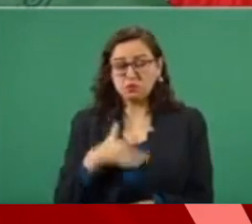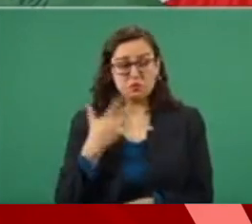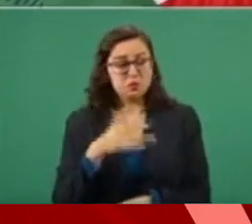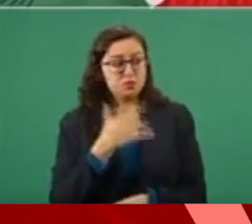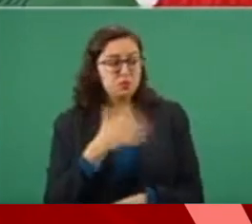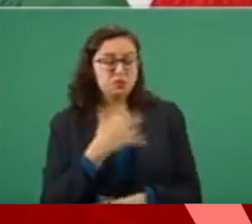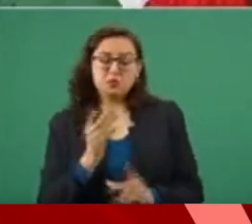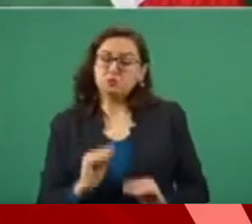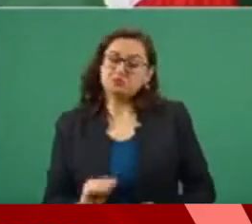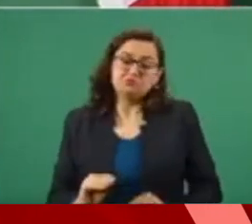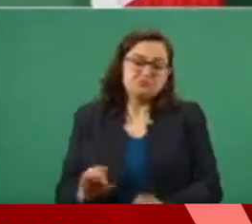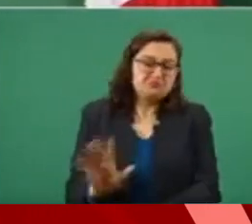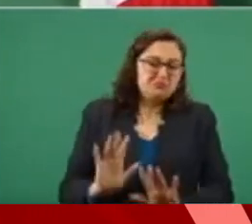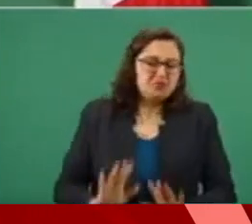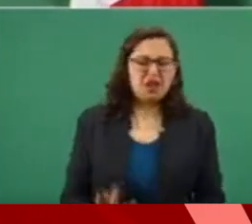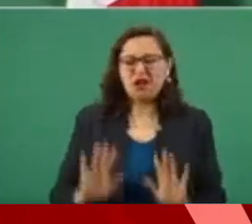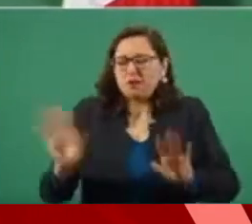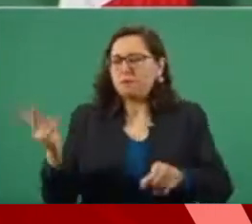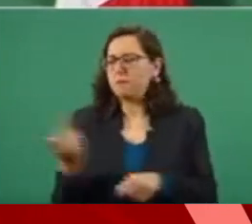por medio de la dignidad.